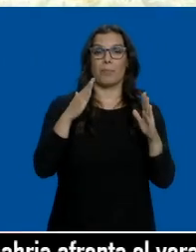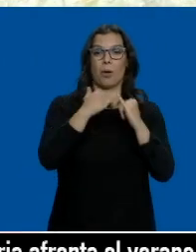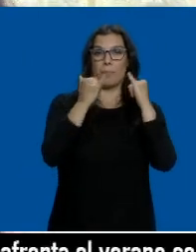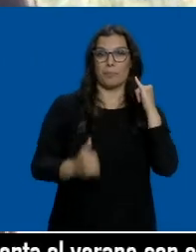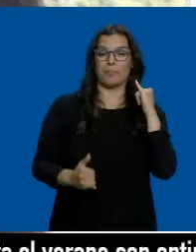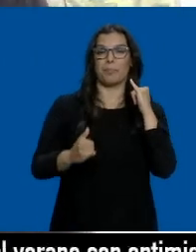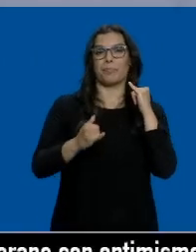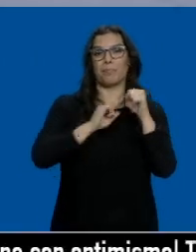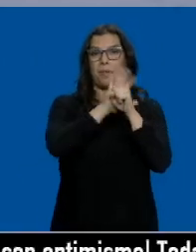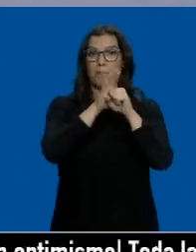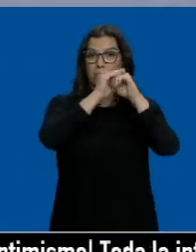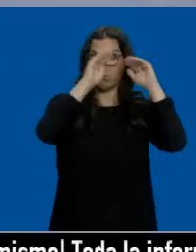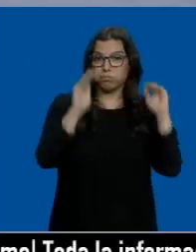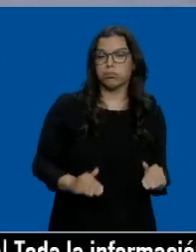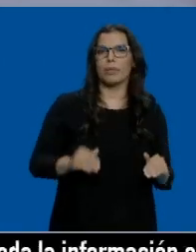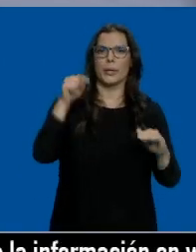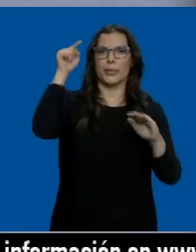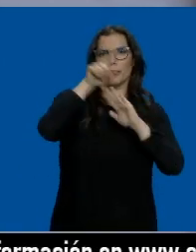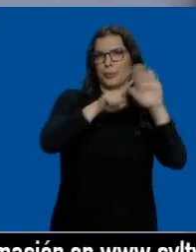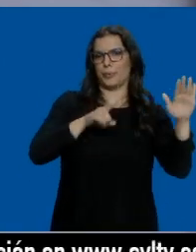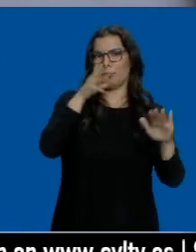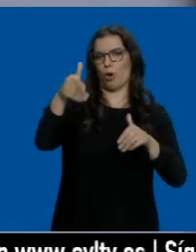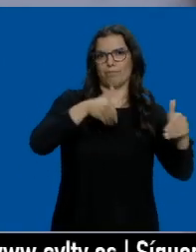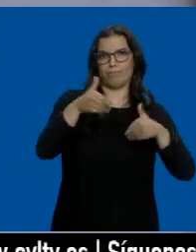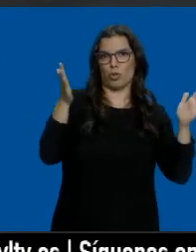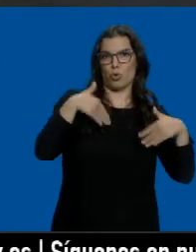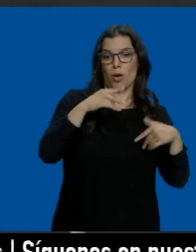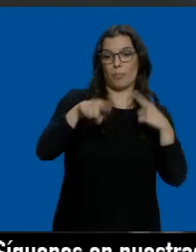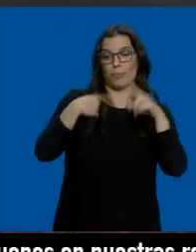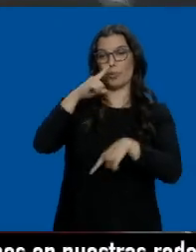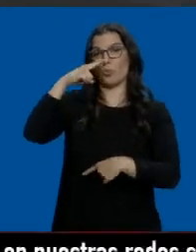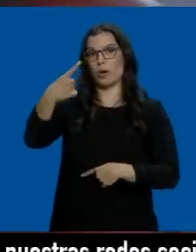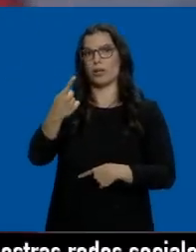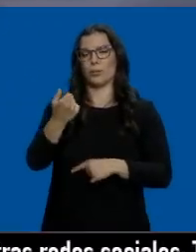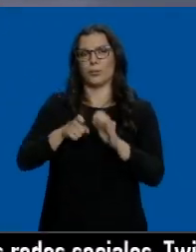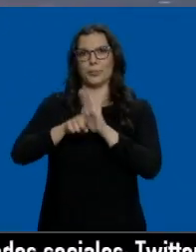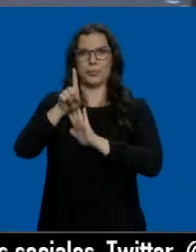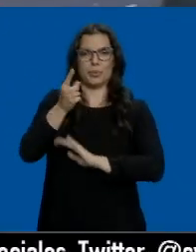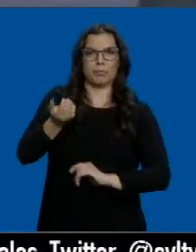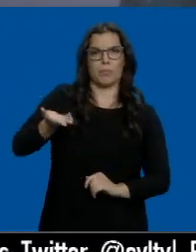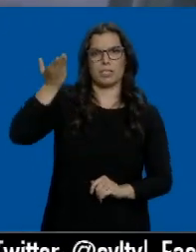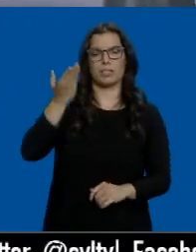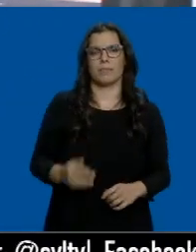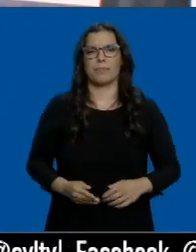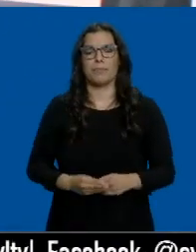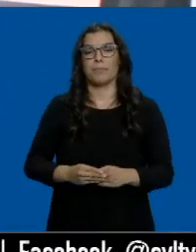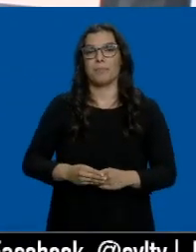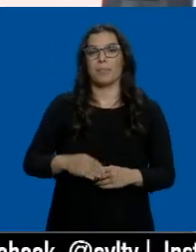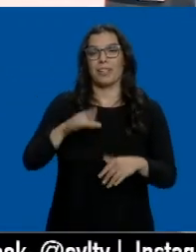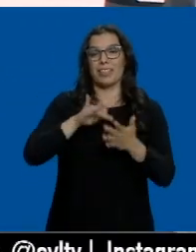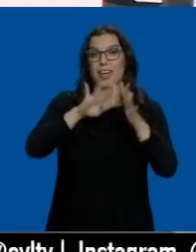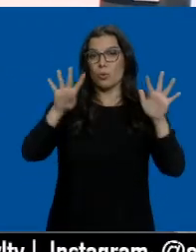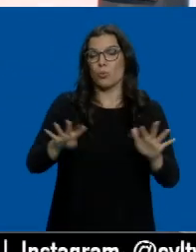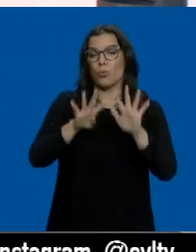de la pandemia debido al exceso de producción y a la baja demanda, pero desde hace un año la tendencia ha sido al alza. El mayor aumento ha venido a partir del día